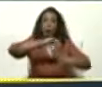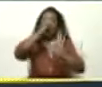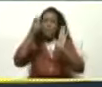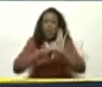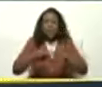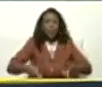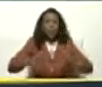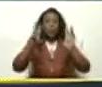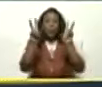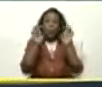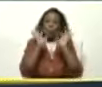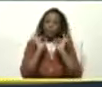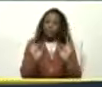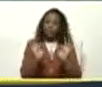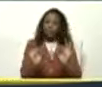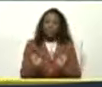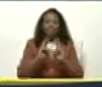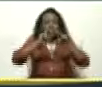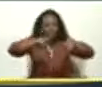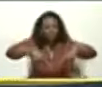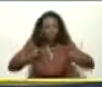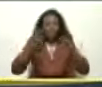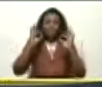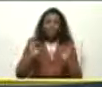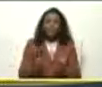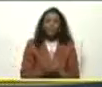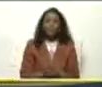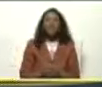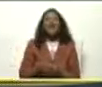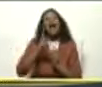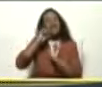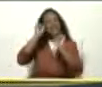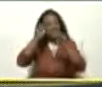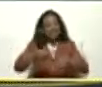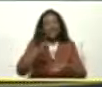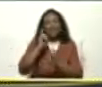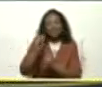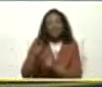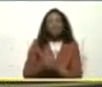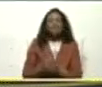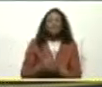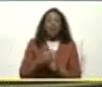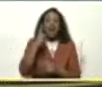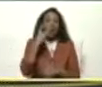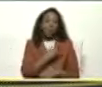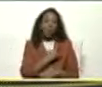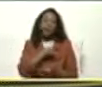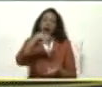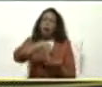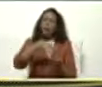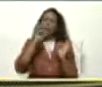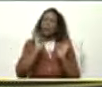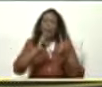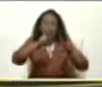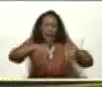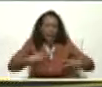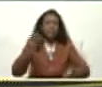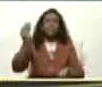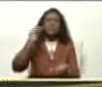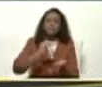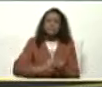edificios Totalmente Remodelados Así será La Universidad de Carabobo Renace